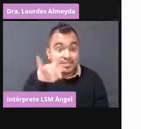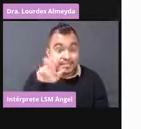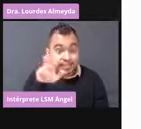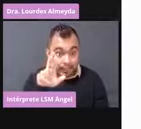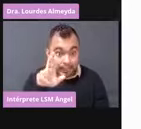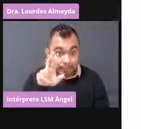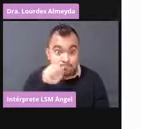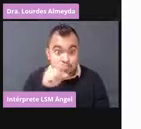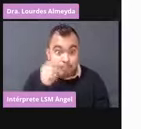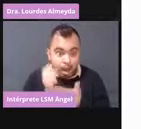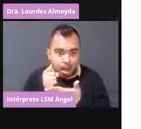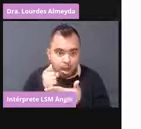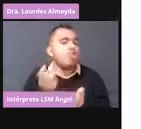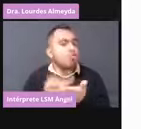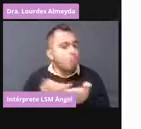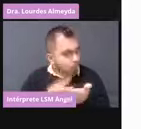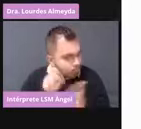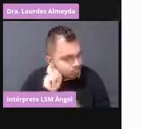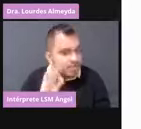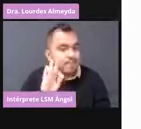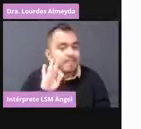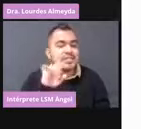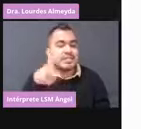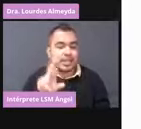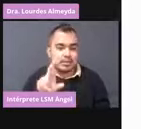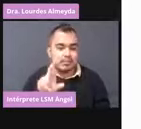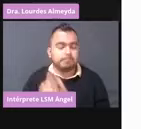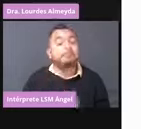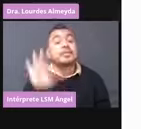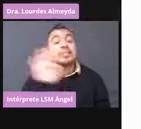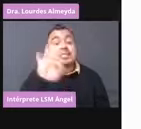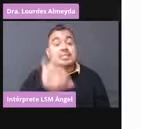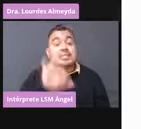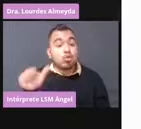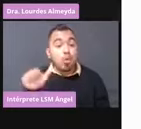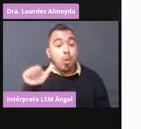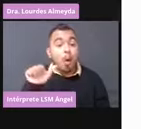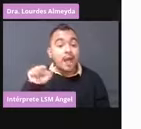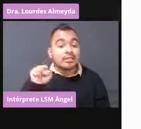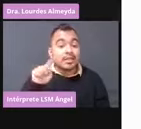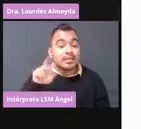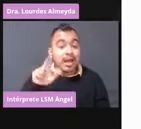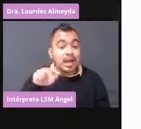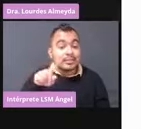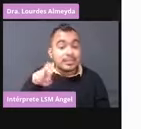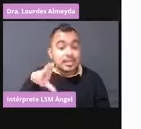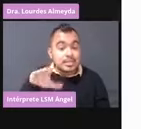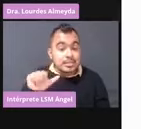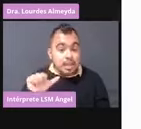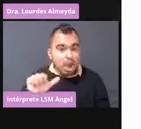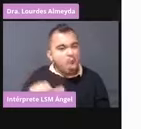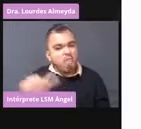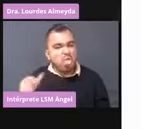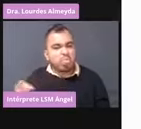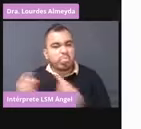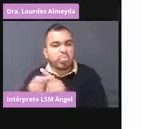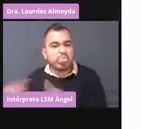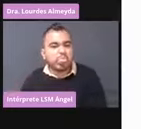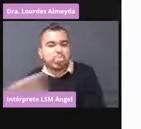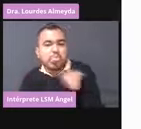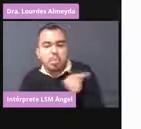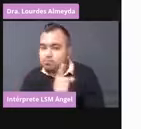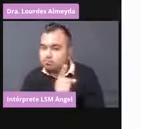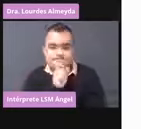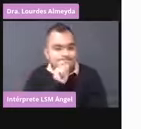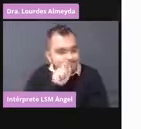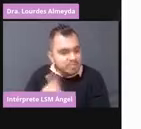Pfizer. Si pone esta, que es AstraZeneca, tiene que poner dos dosis de AstraZeneca, no puede poner la segunda dosis otra vacuna.